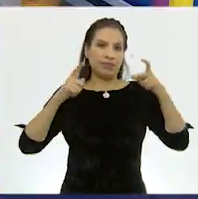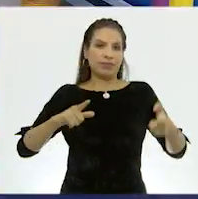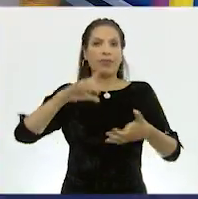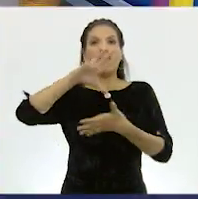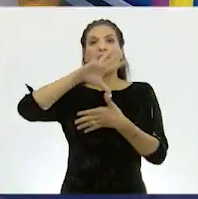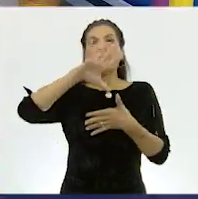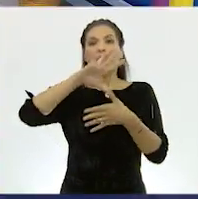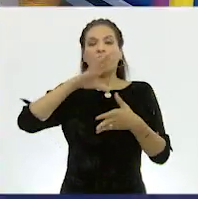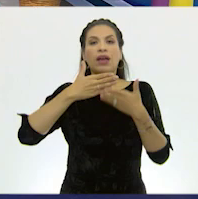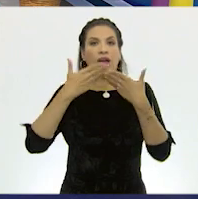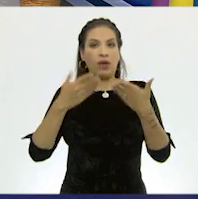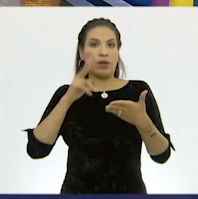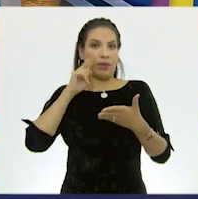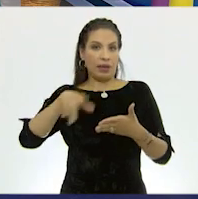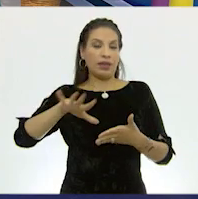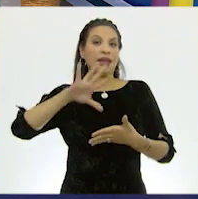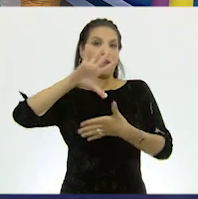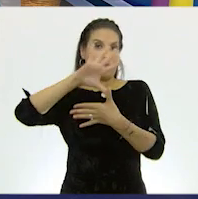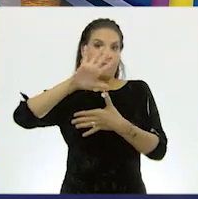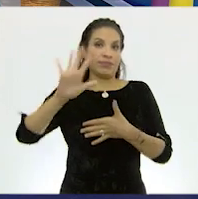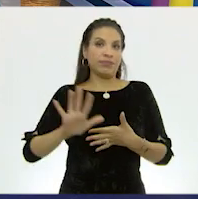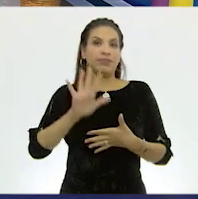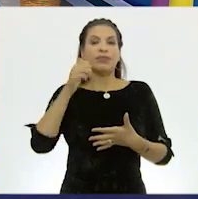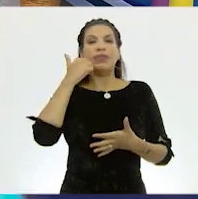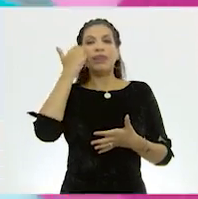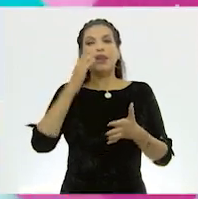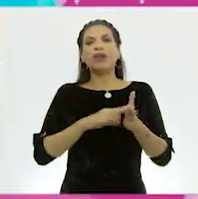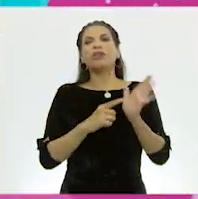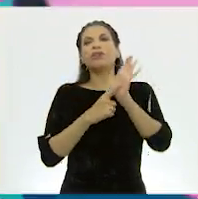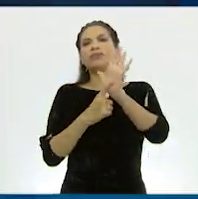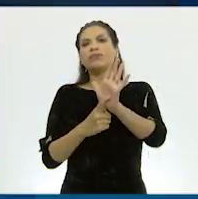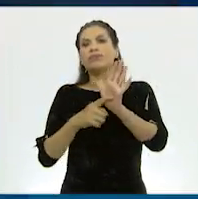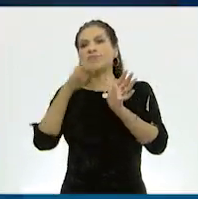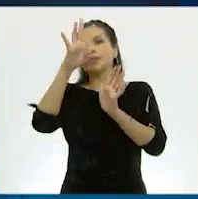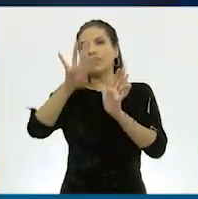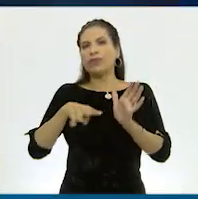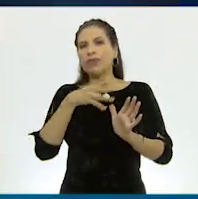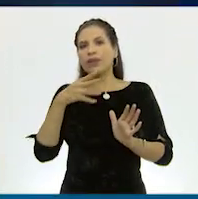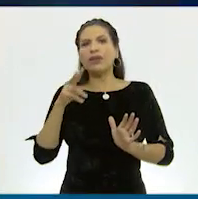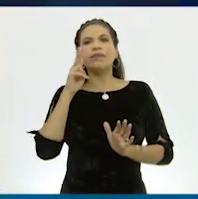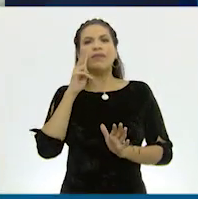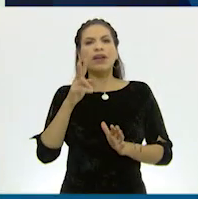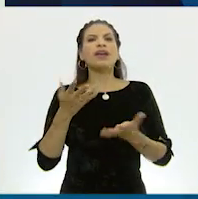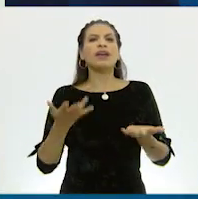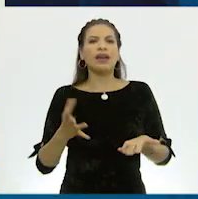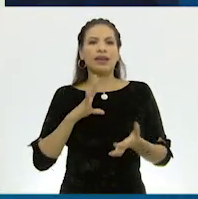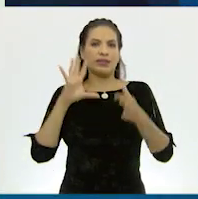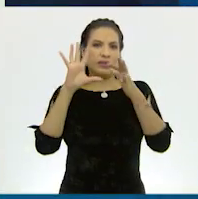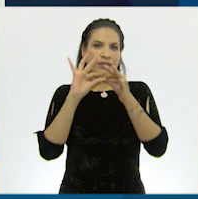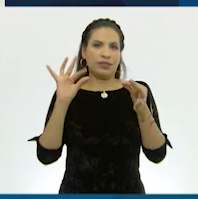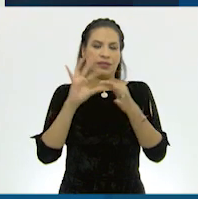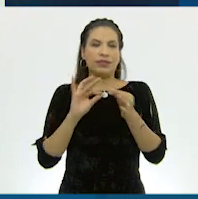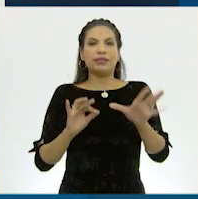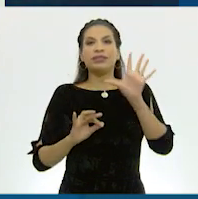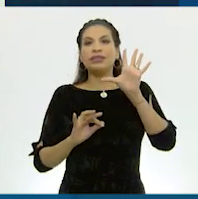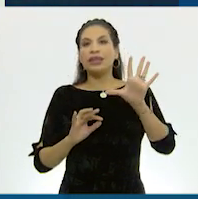Y ya que estamos en este continente, quiero presentarles una tabla. Vamos a verla. Los